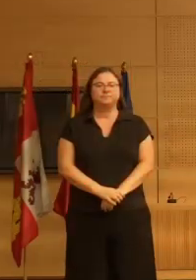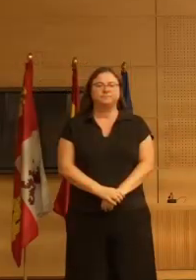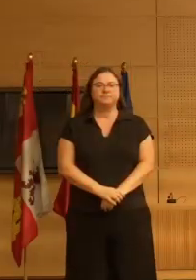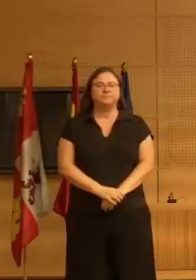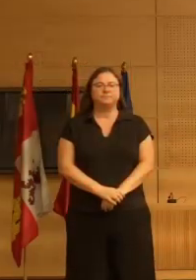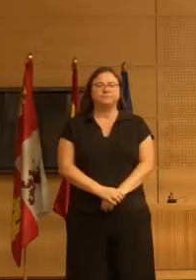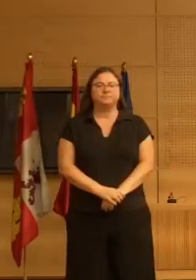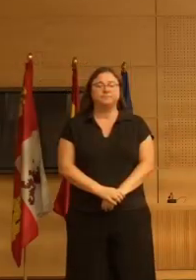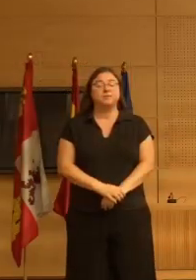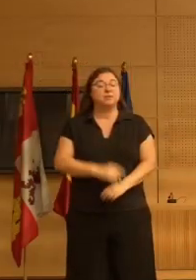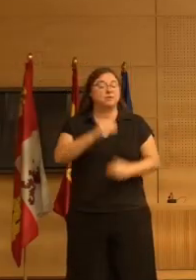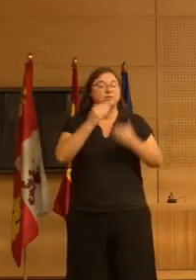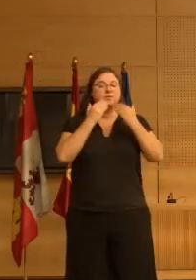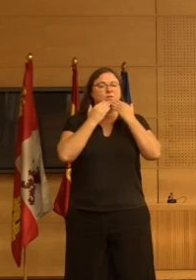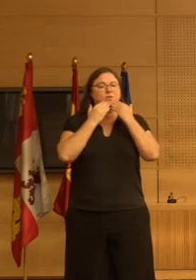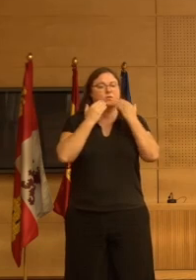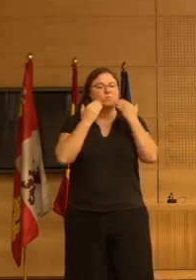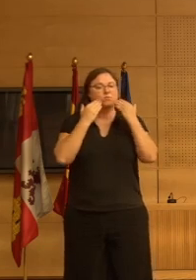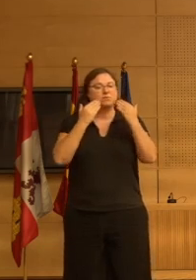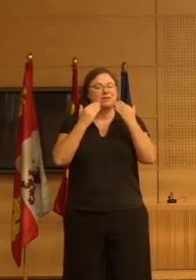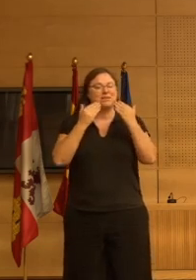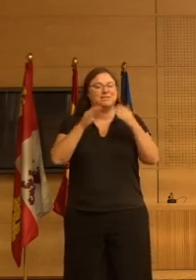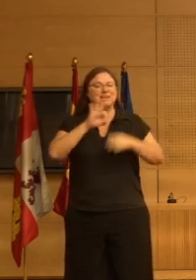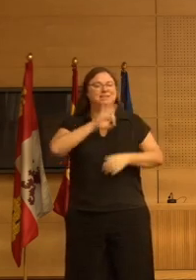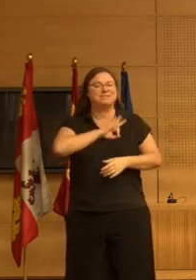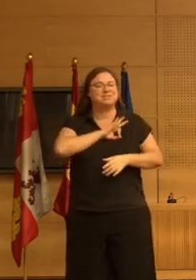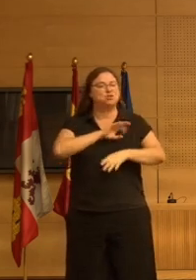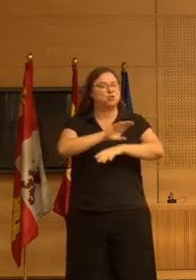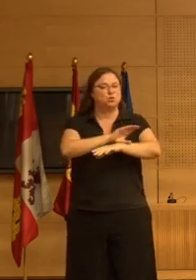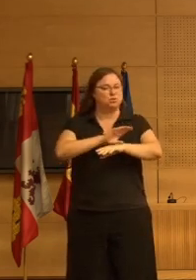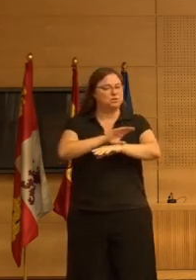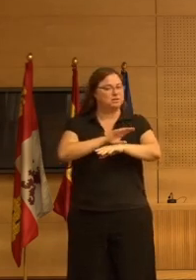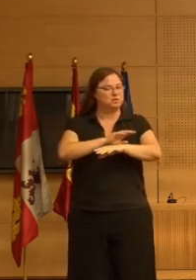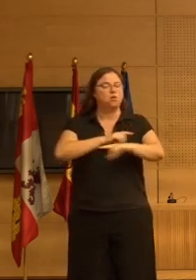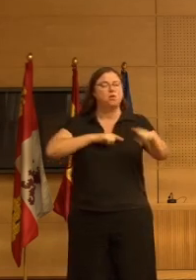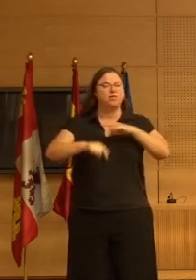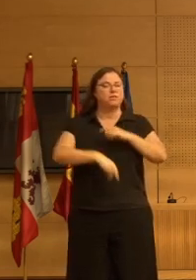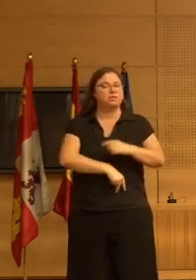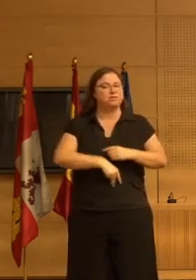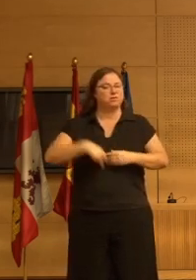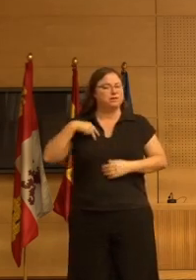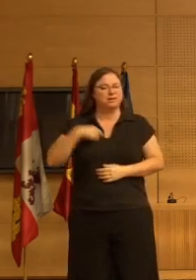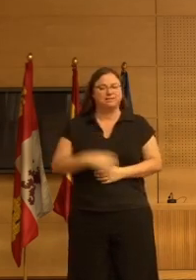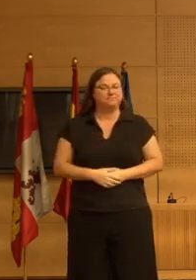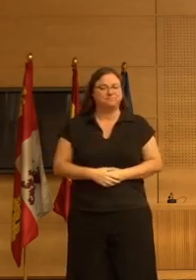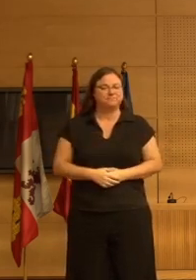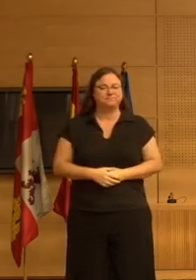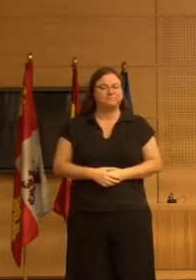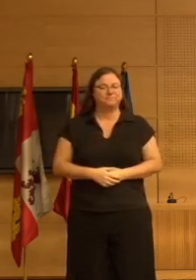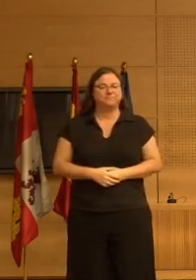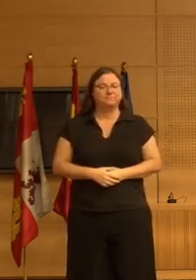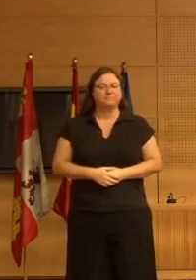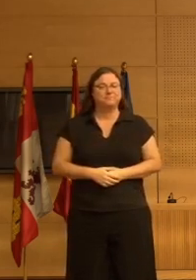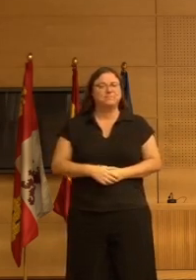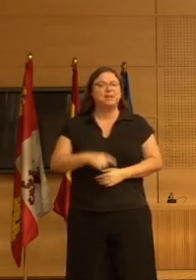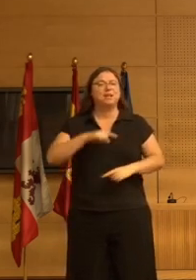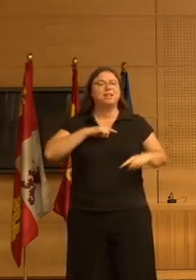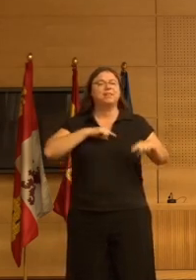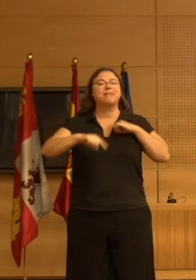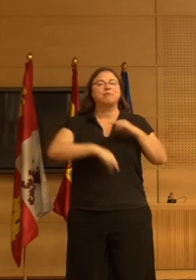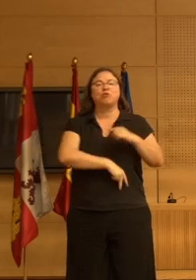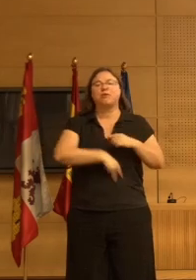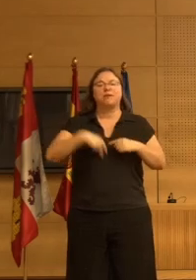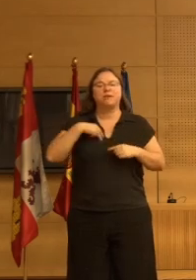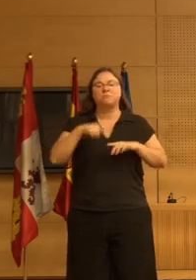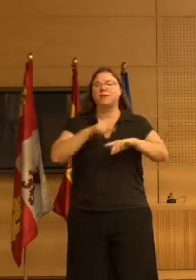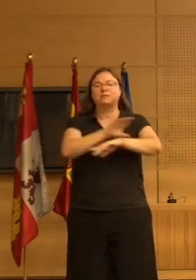Muchas gracias, señor consejero, director general de la Dirección General del Mayor y